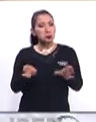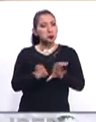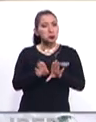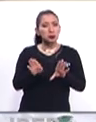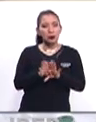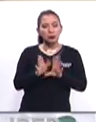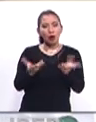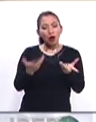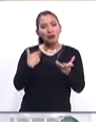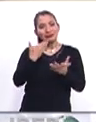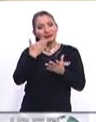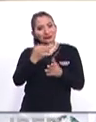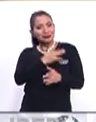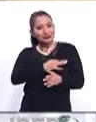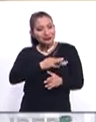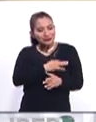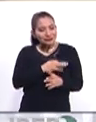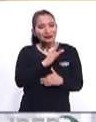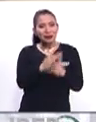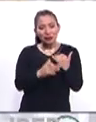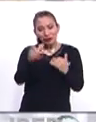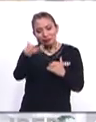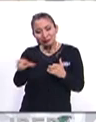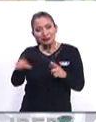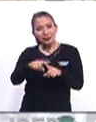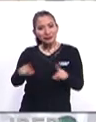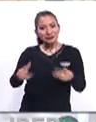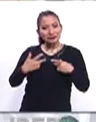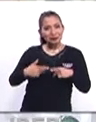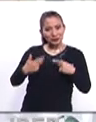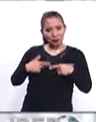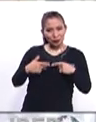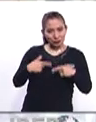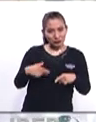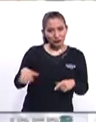celebración, una actitud diferente.